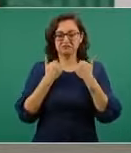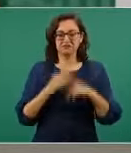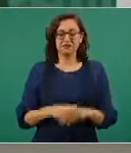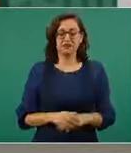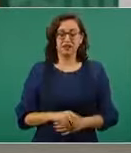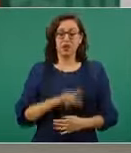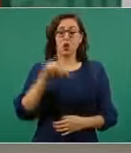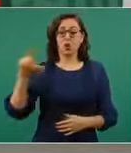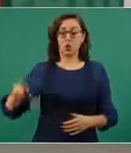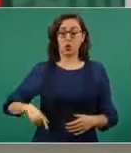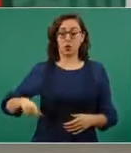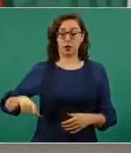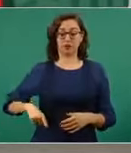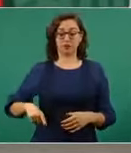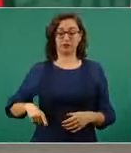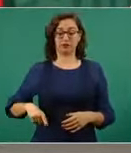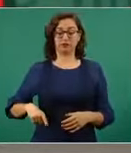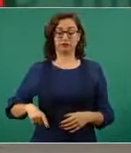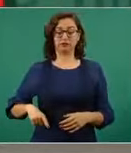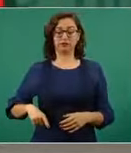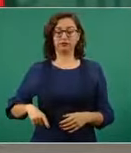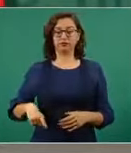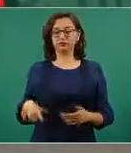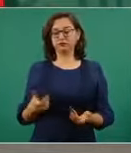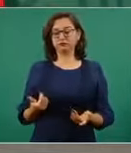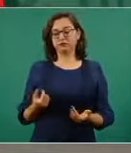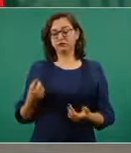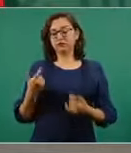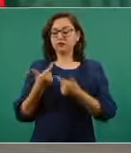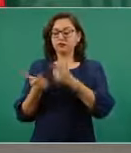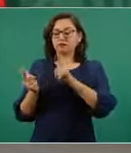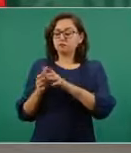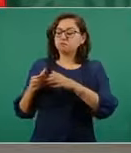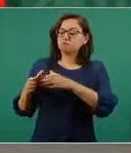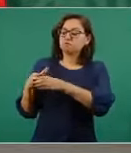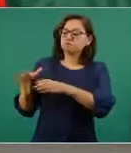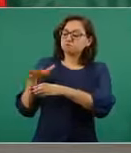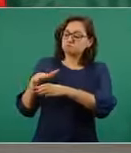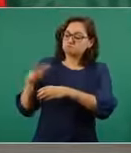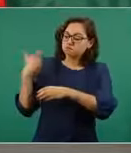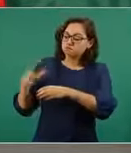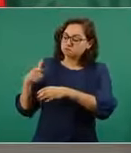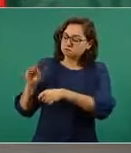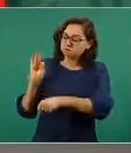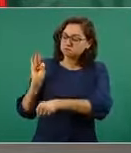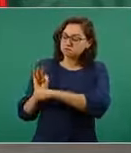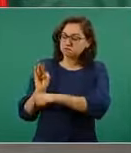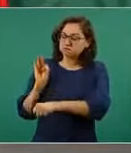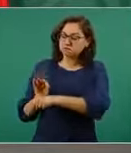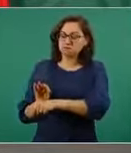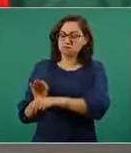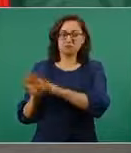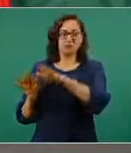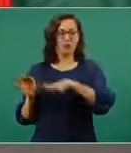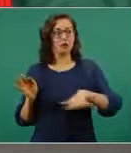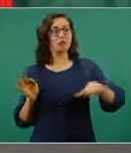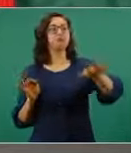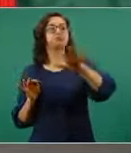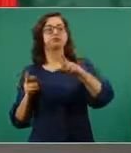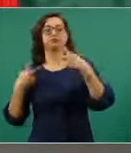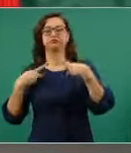a las minorías, le daba la espalda al pueblo,